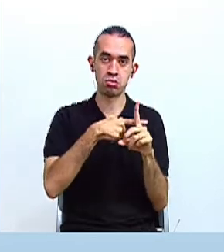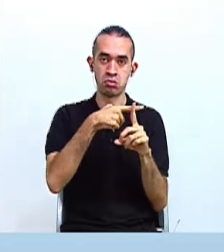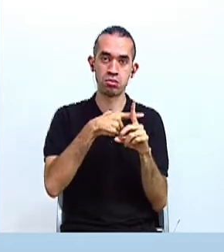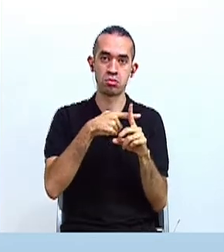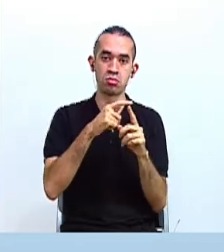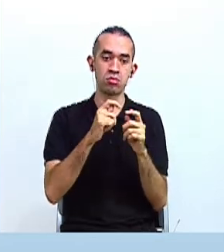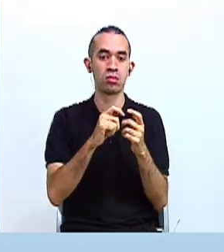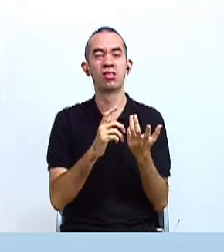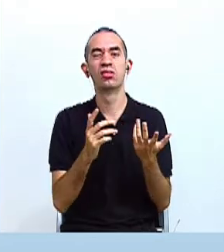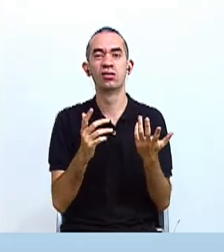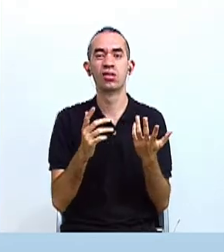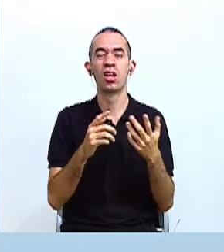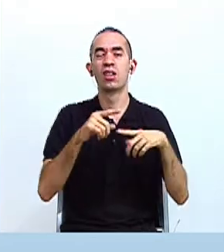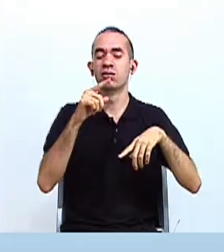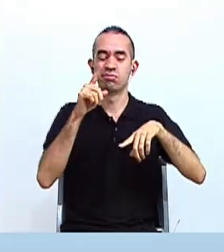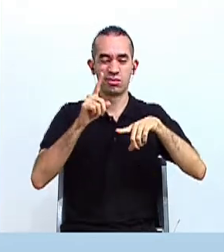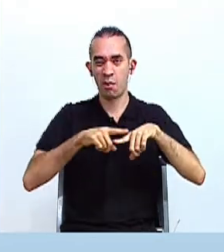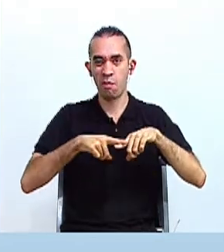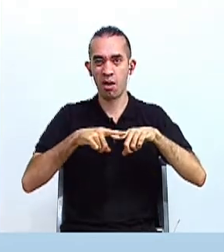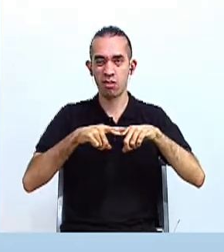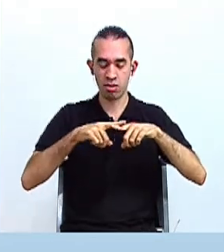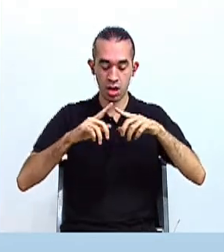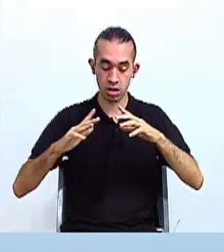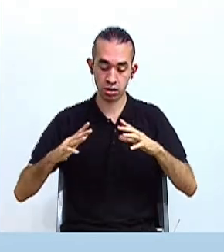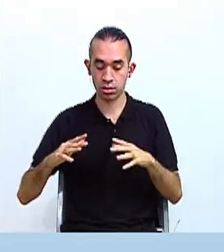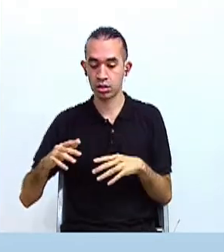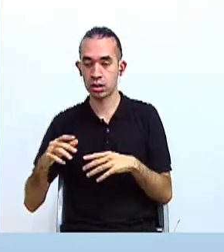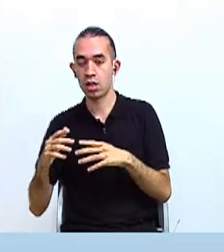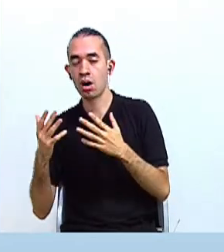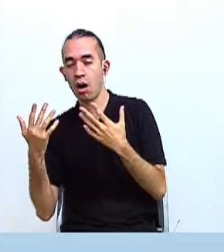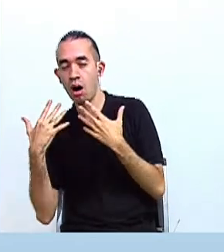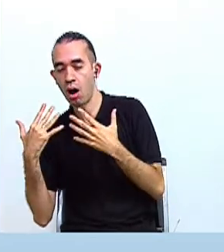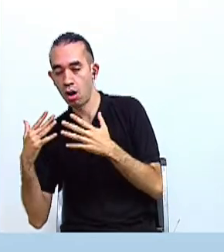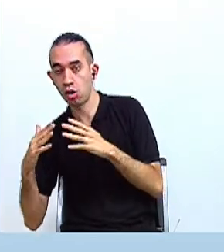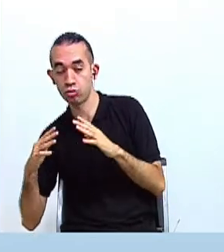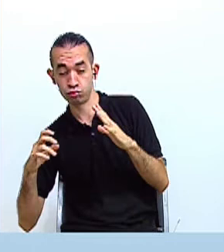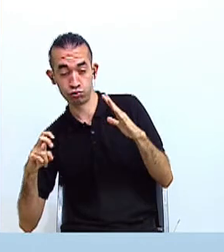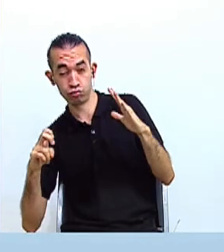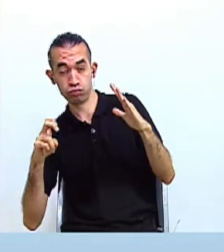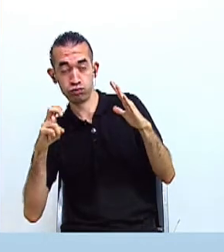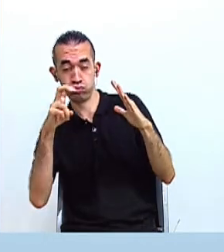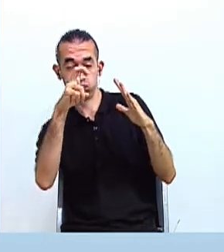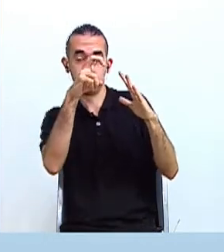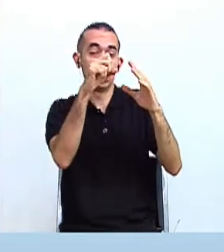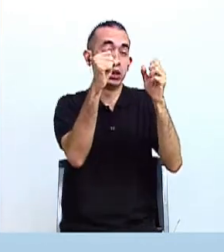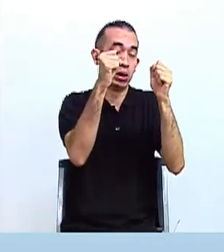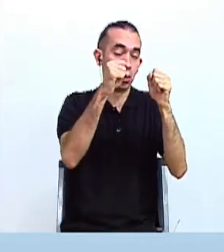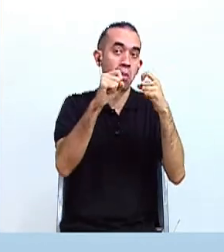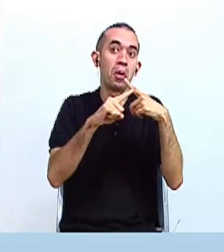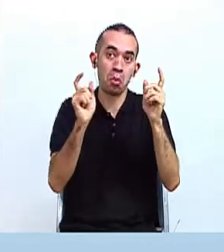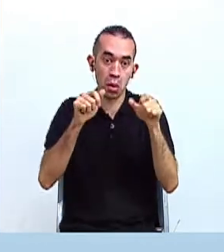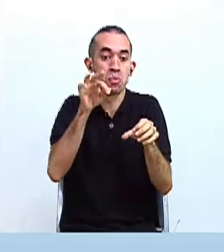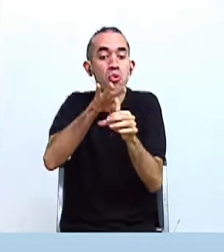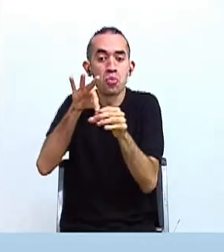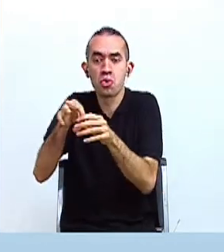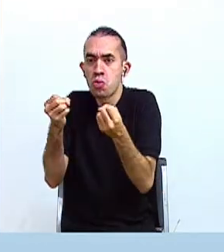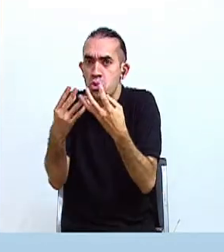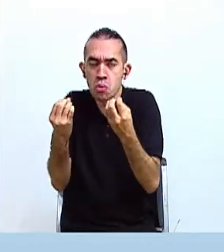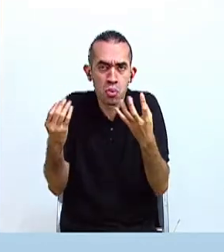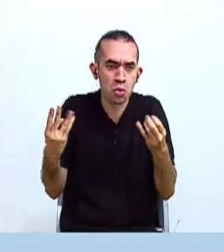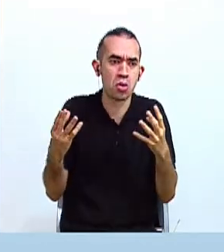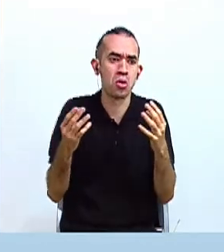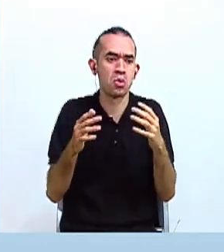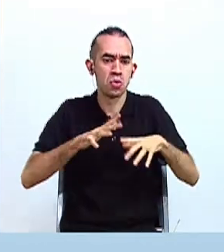considerablemente dependiendo de la altura, les permitió adaptarse a muchos medios, a muchos cultivos y a muchas actividades